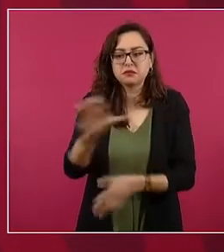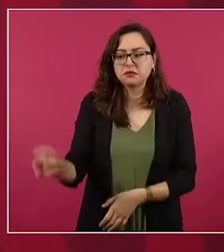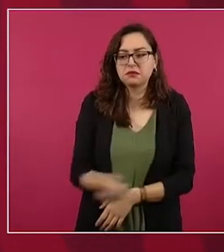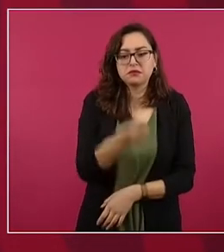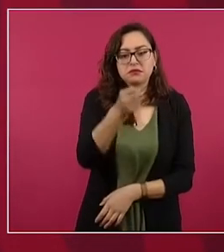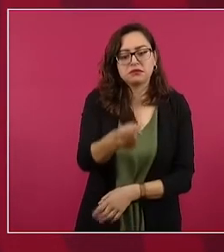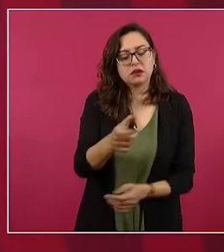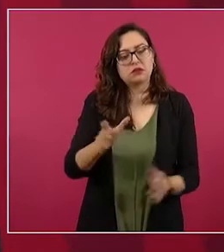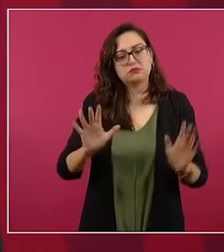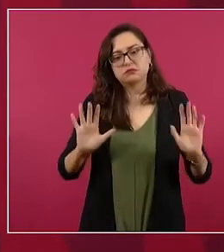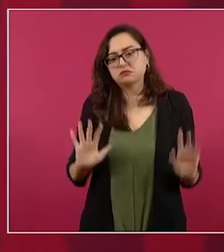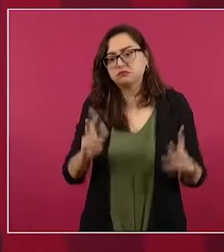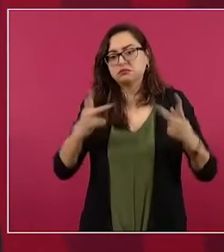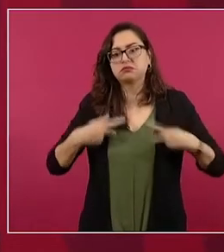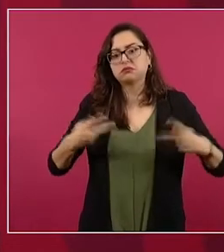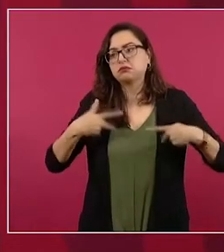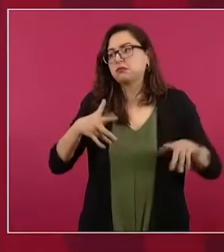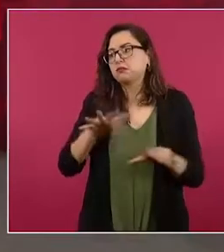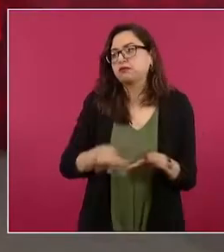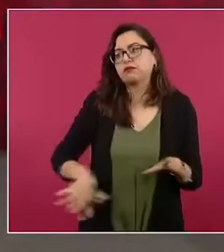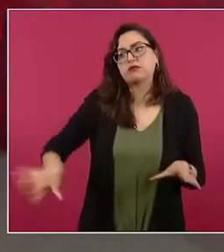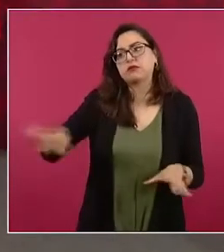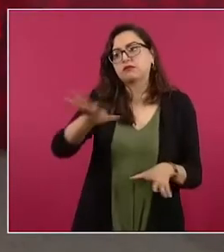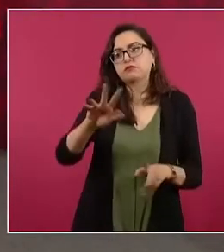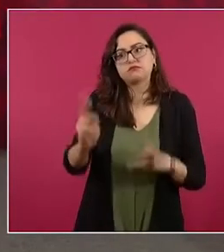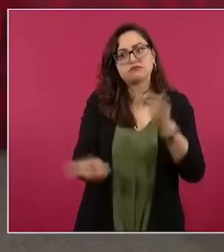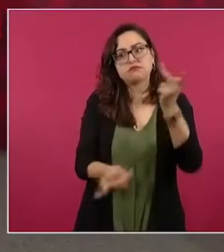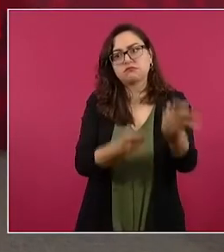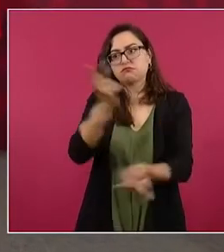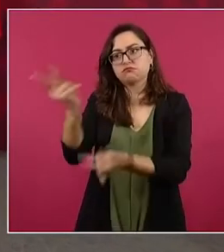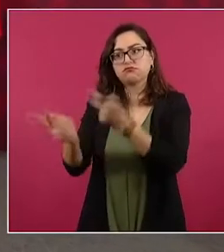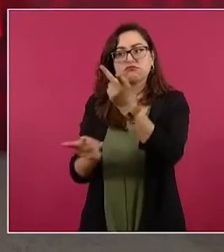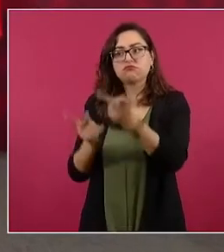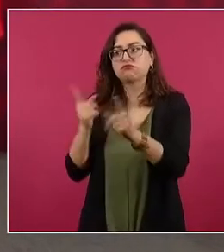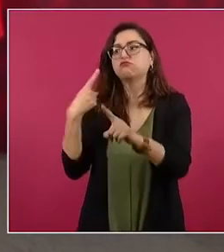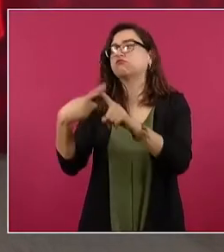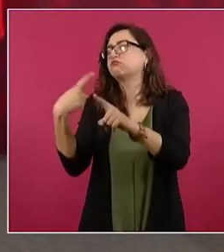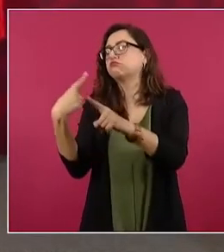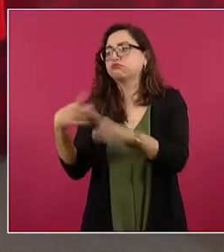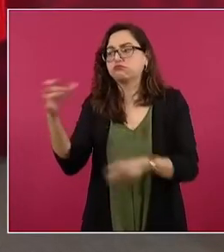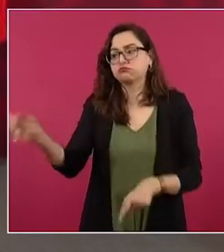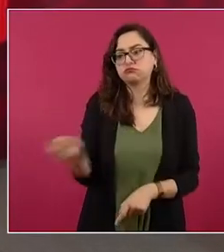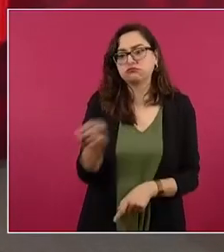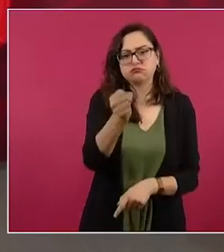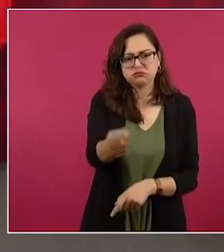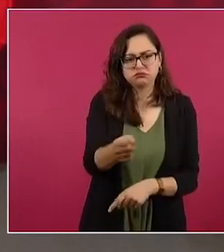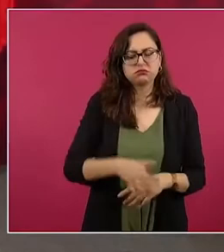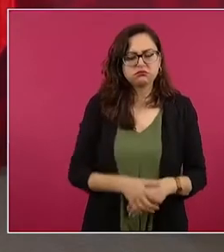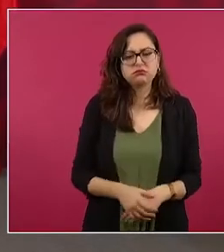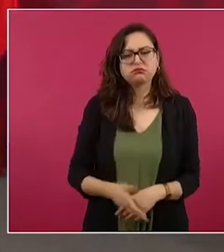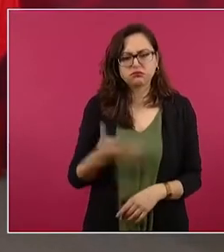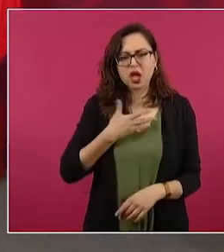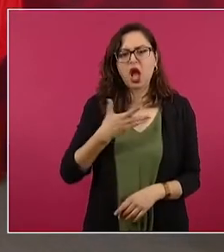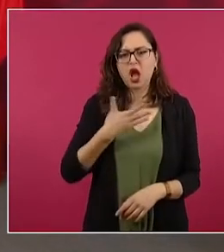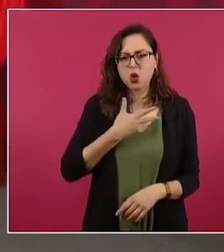mexicanos y hay mujeres y hay hombres,